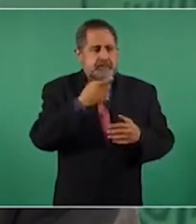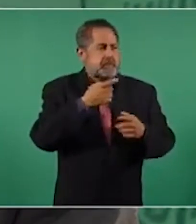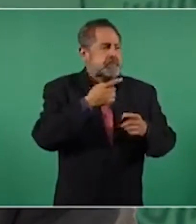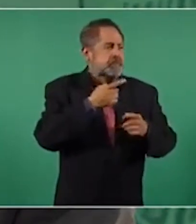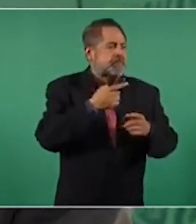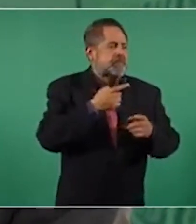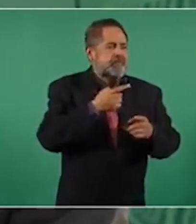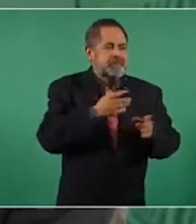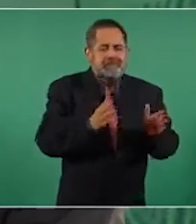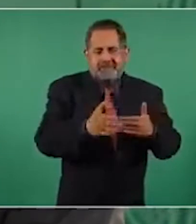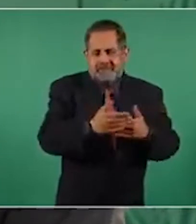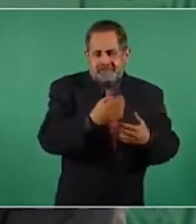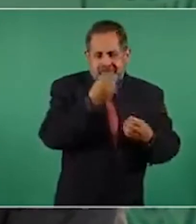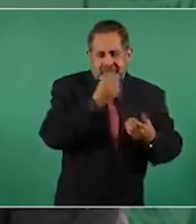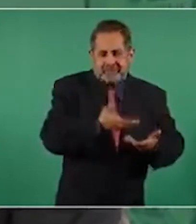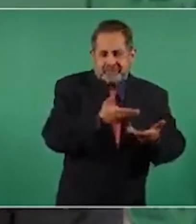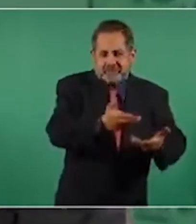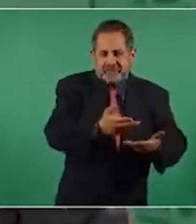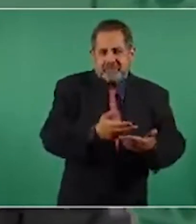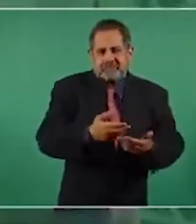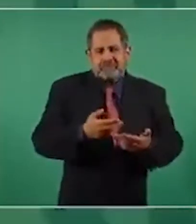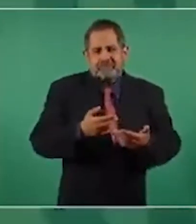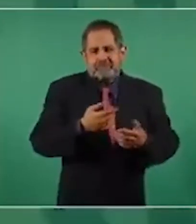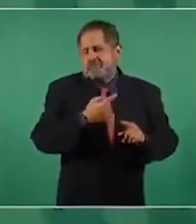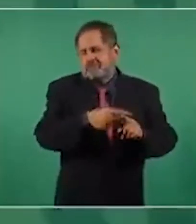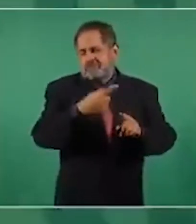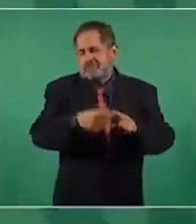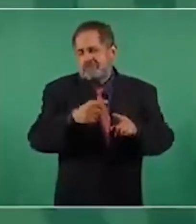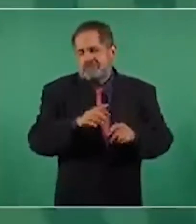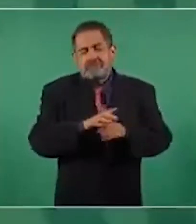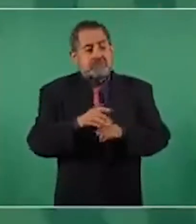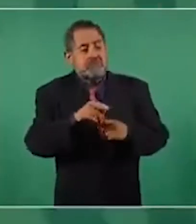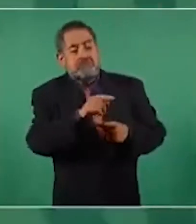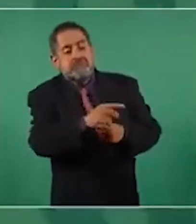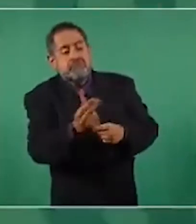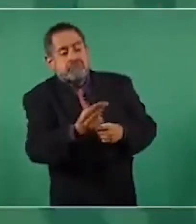y lo que se necesitara.